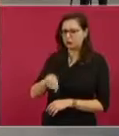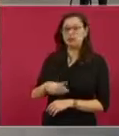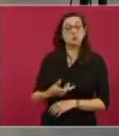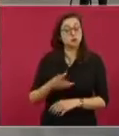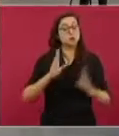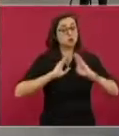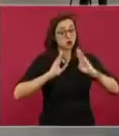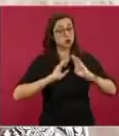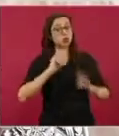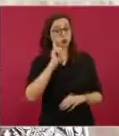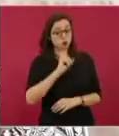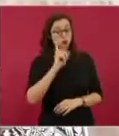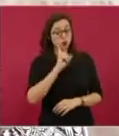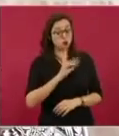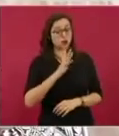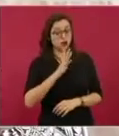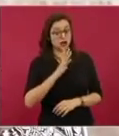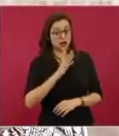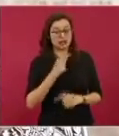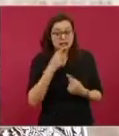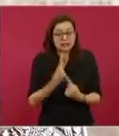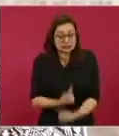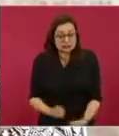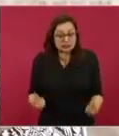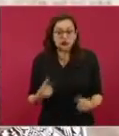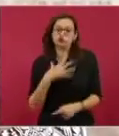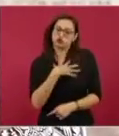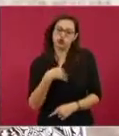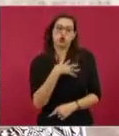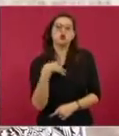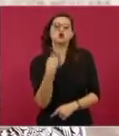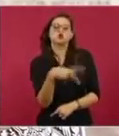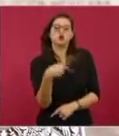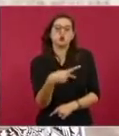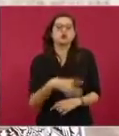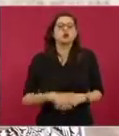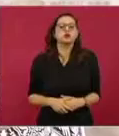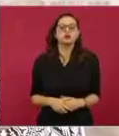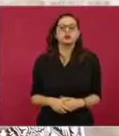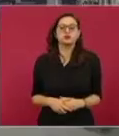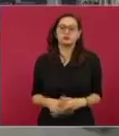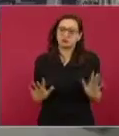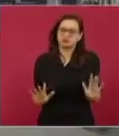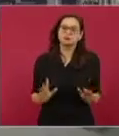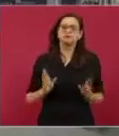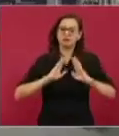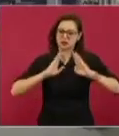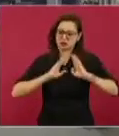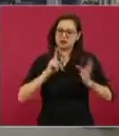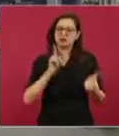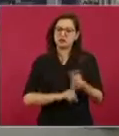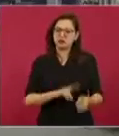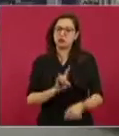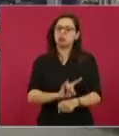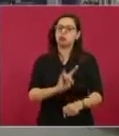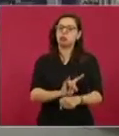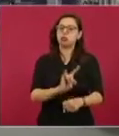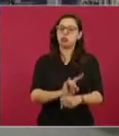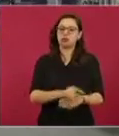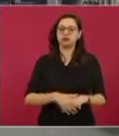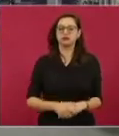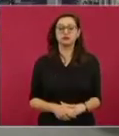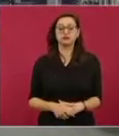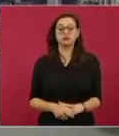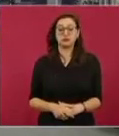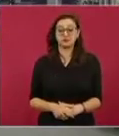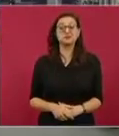militares. Y yo, por ese menos, no hago un... De